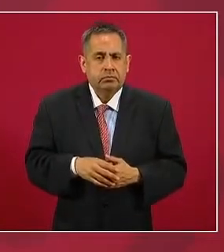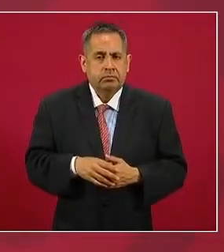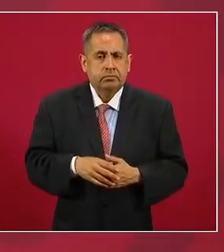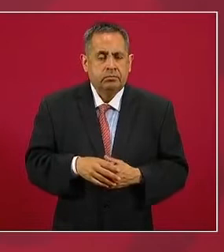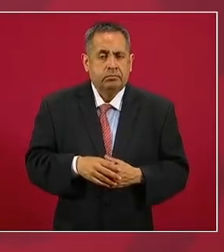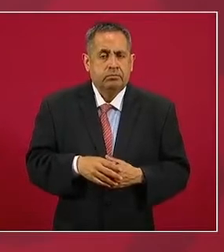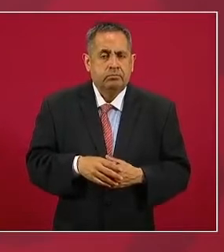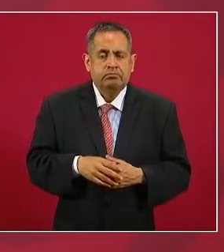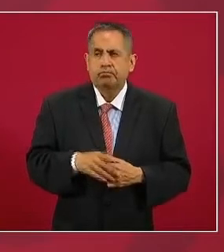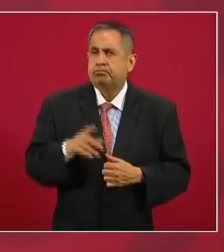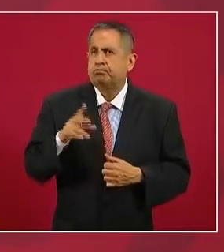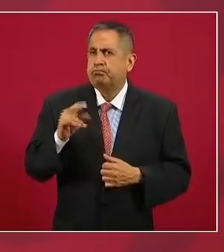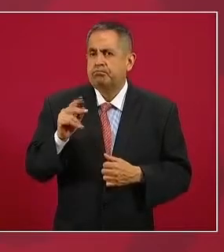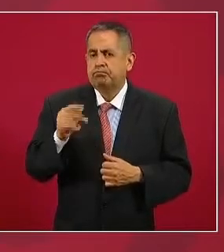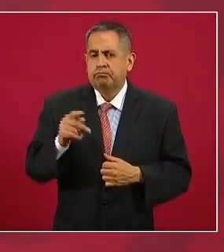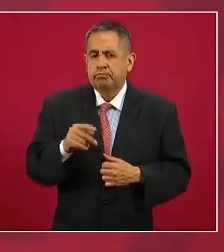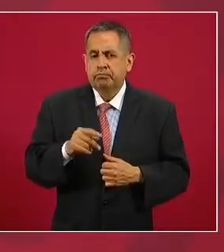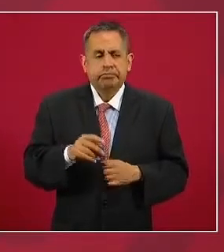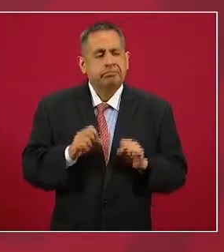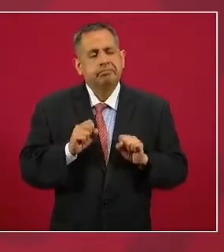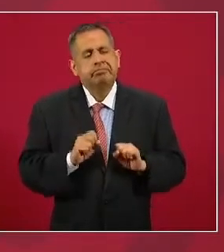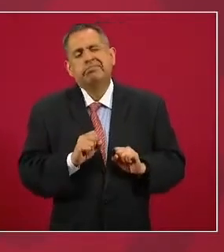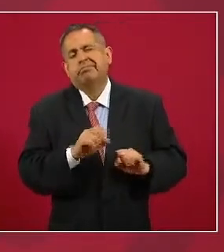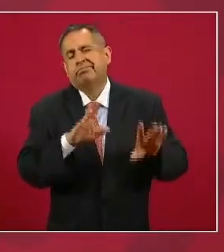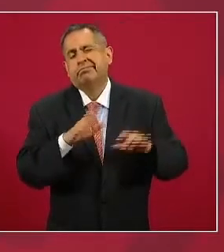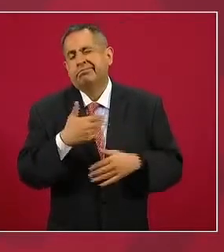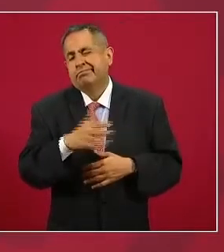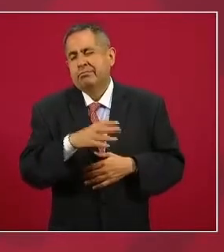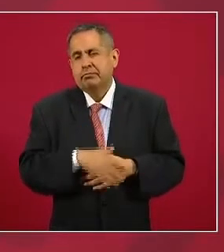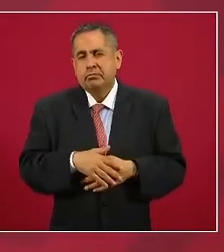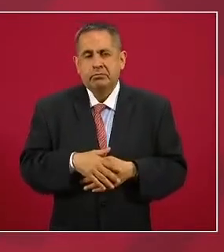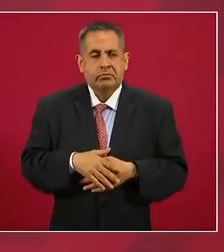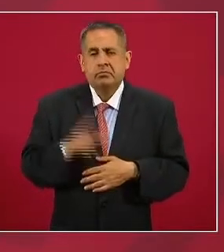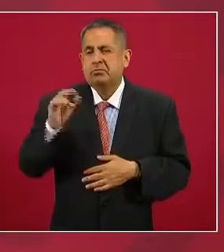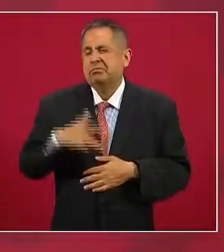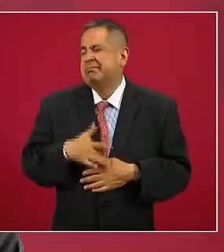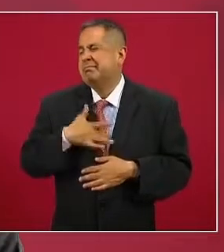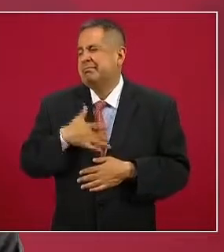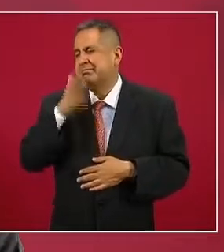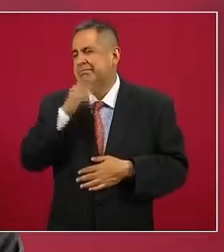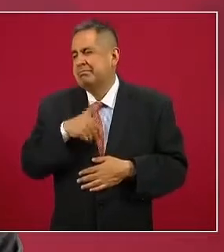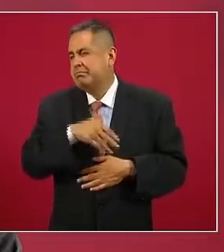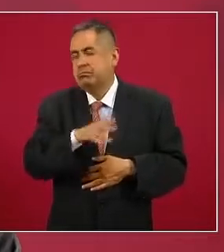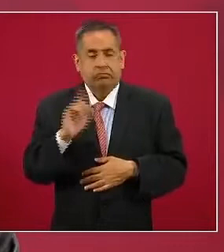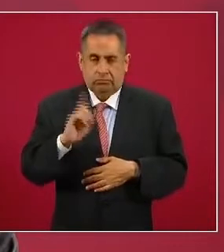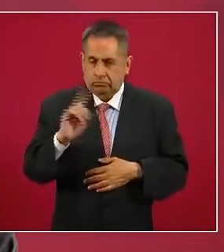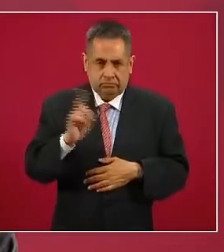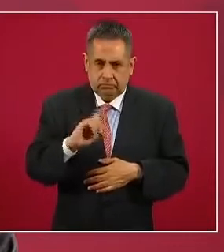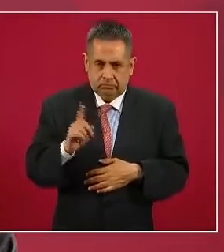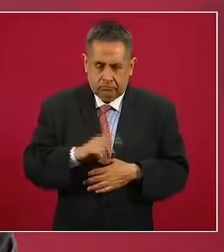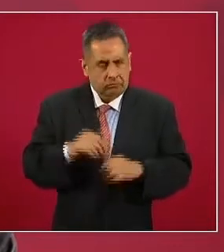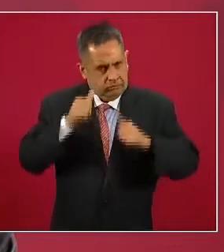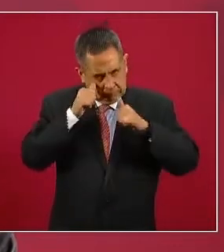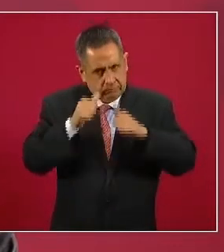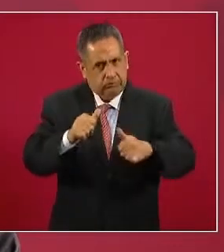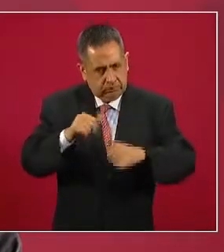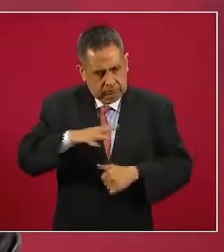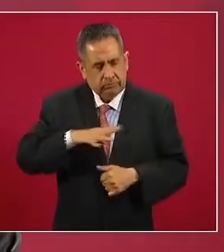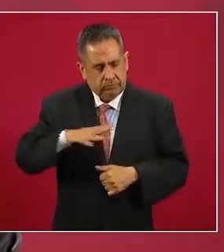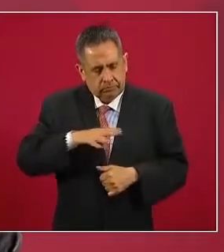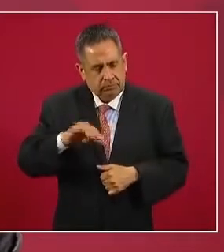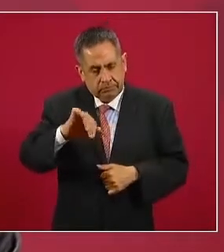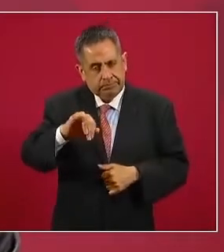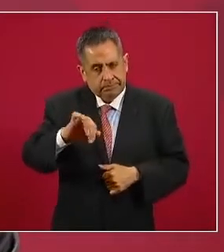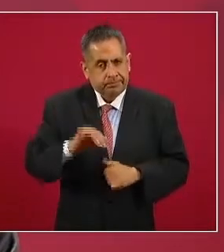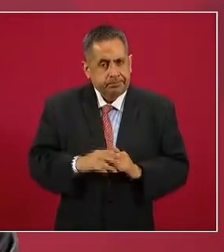ni indolencia ni negligencia porque